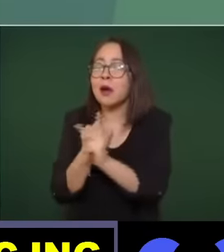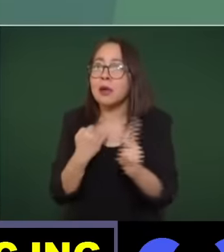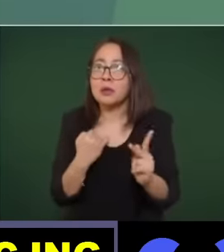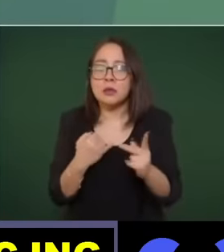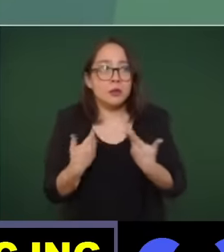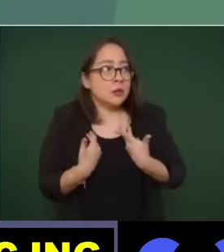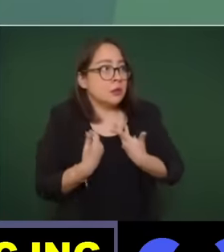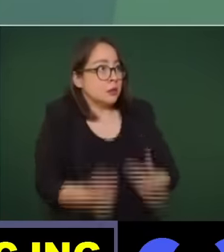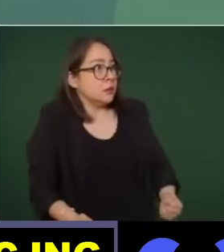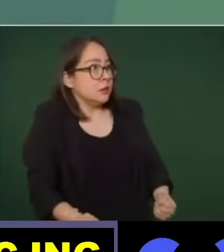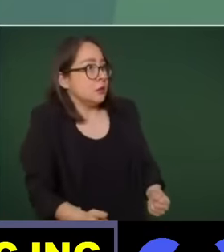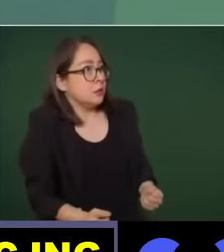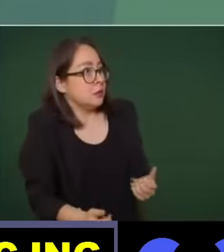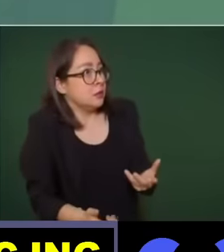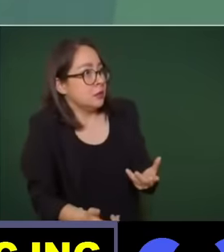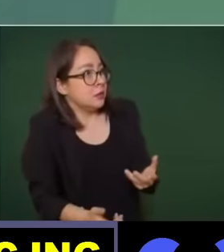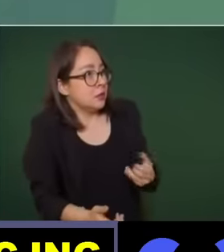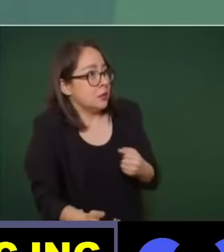espantan